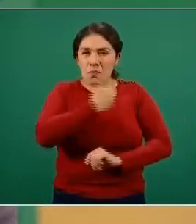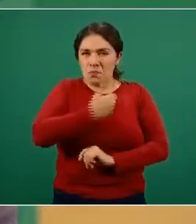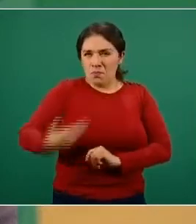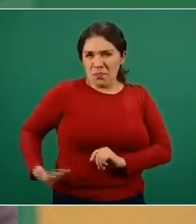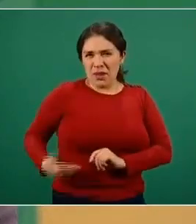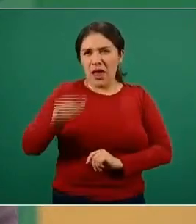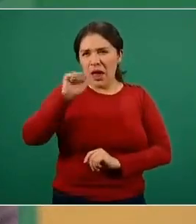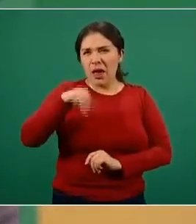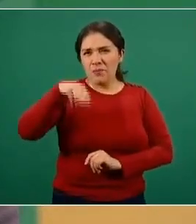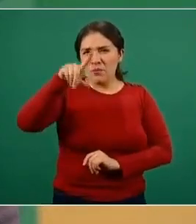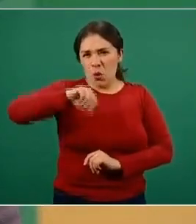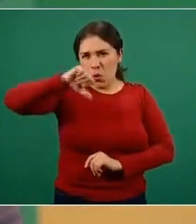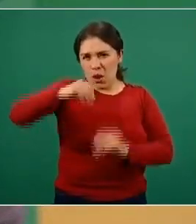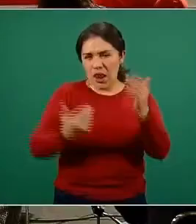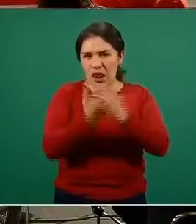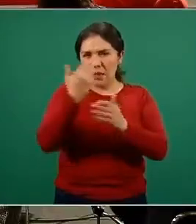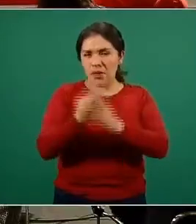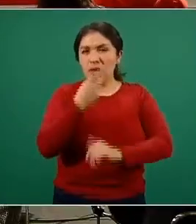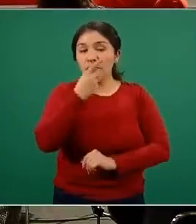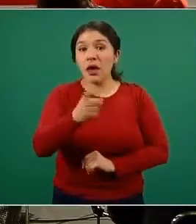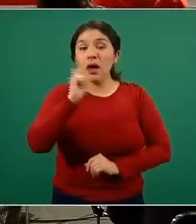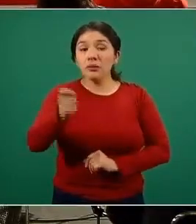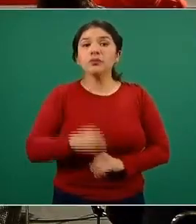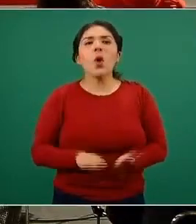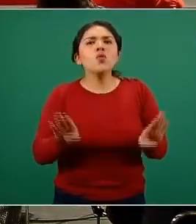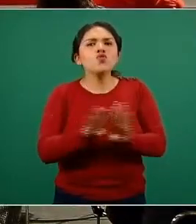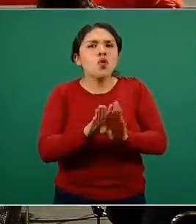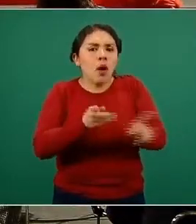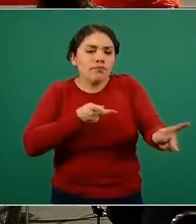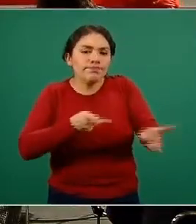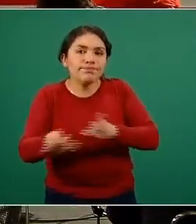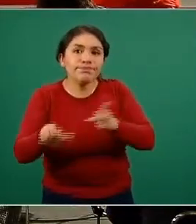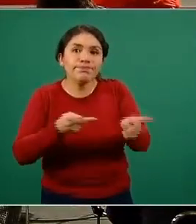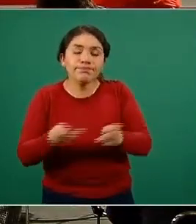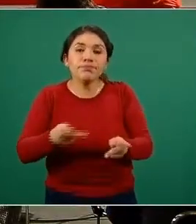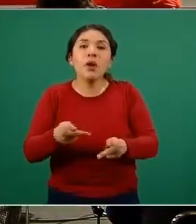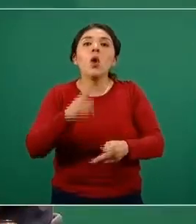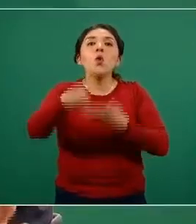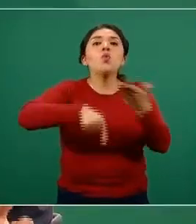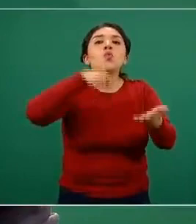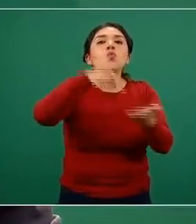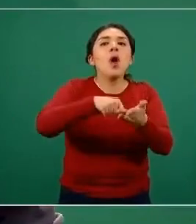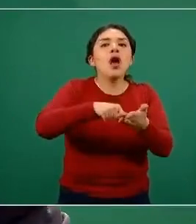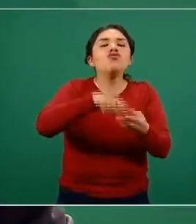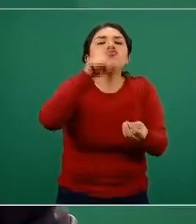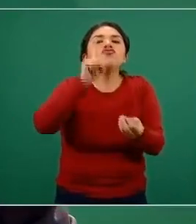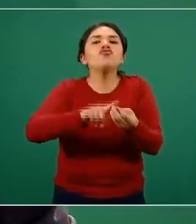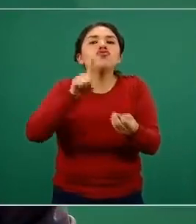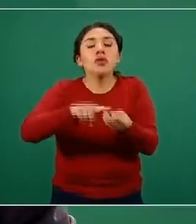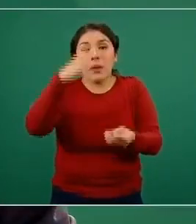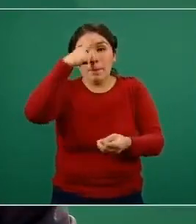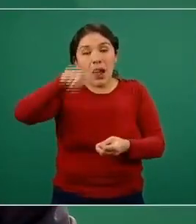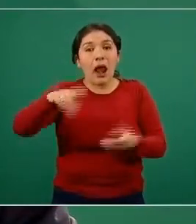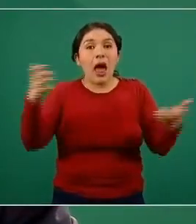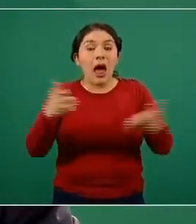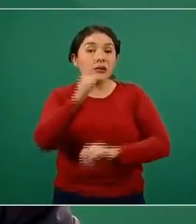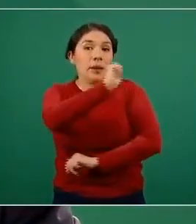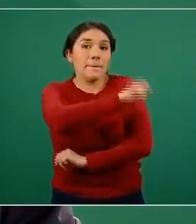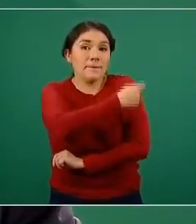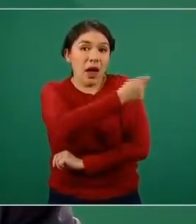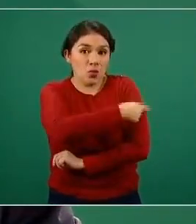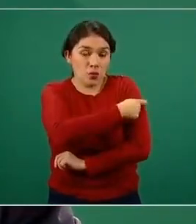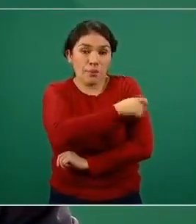de la República esta mañana, es la organización territorial del programa de vacunación.